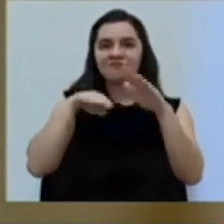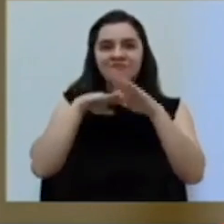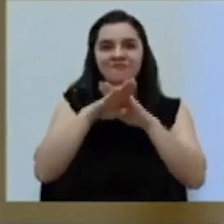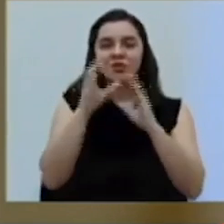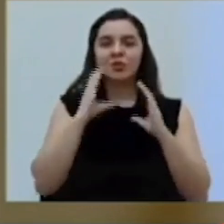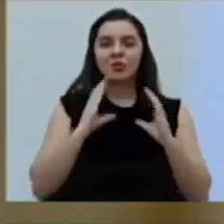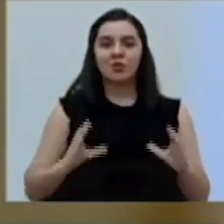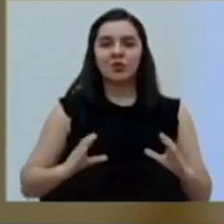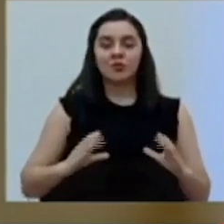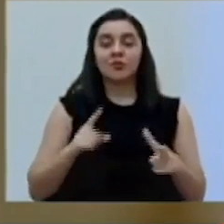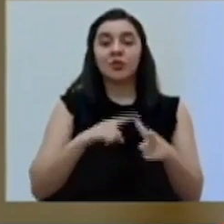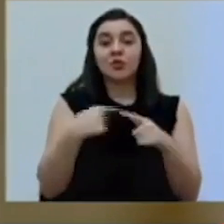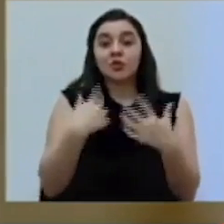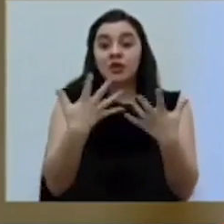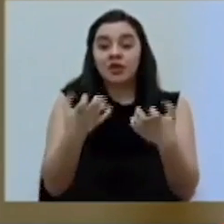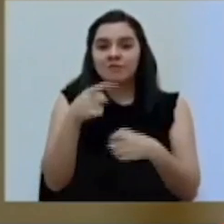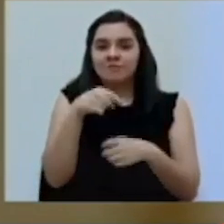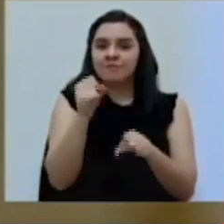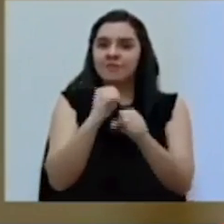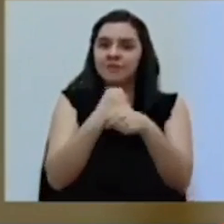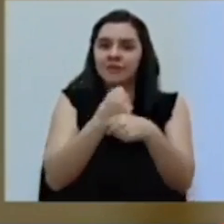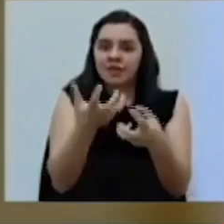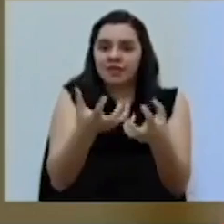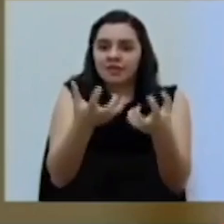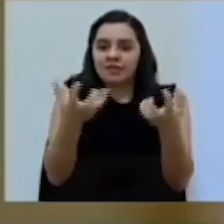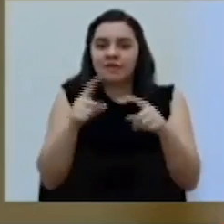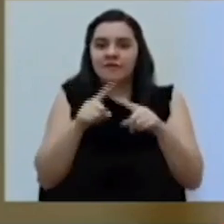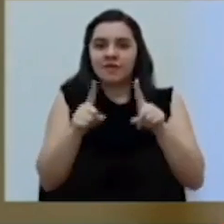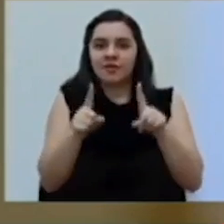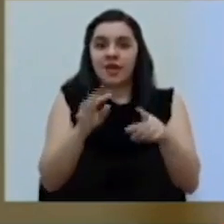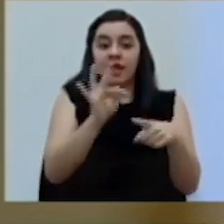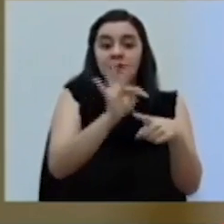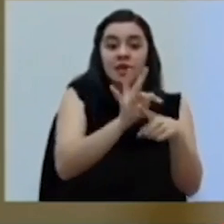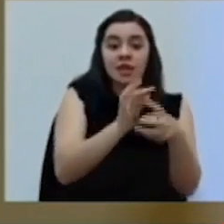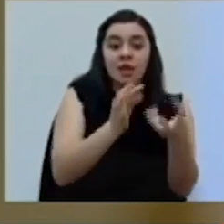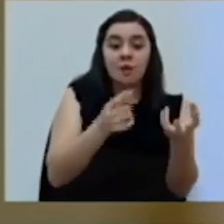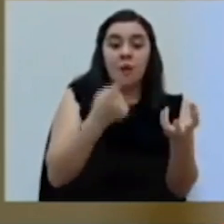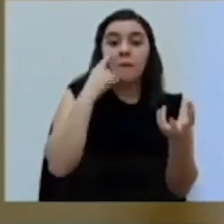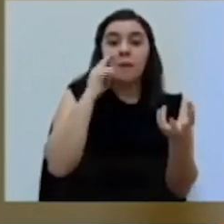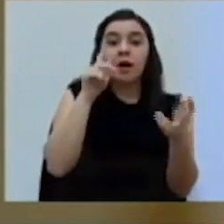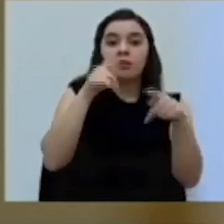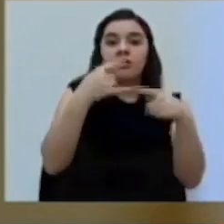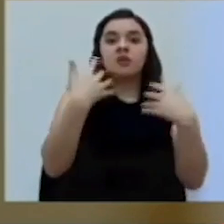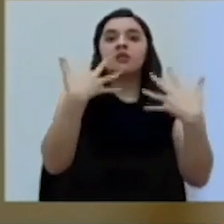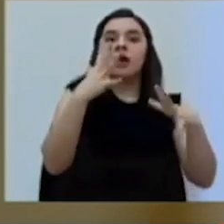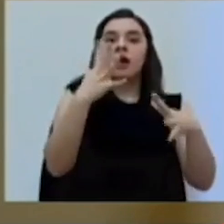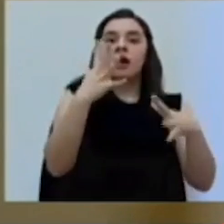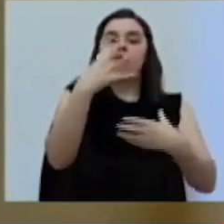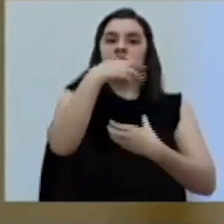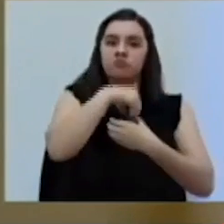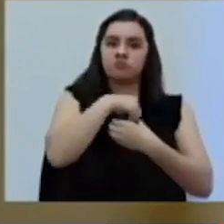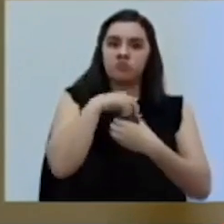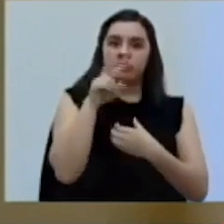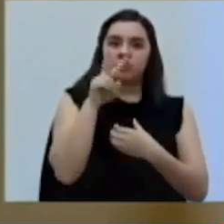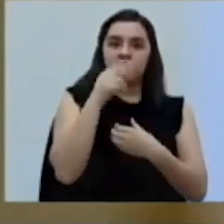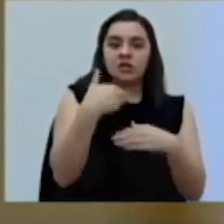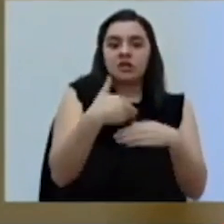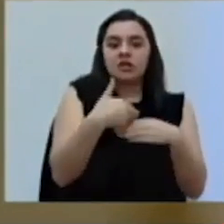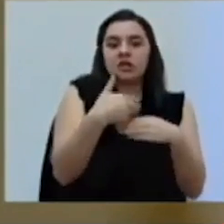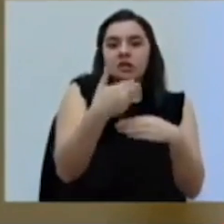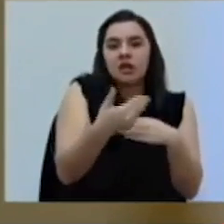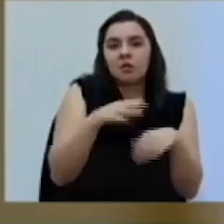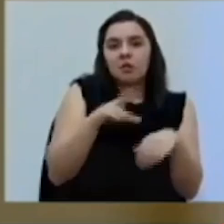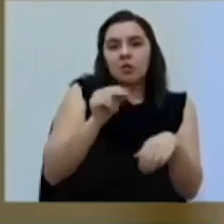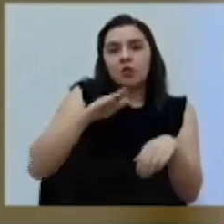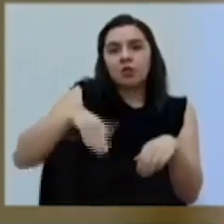Entonces yo sí quería hacer esa diferenciación entre lo que es tratamiento, que es para personas ya infectadas, cuando ya es un poco tarde, aunque todavía no